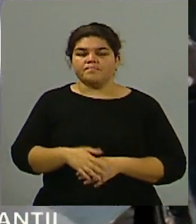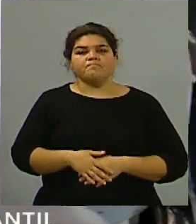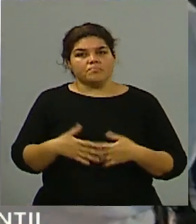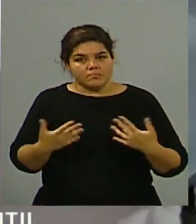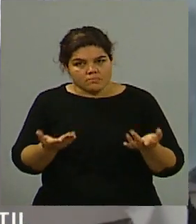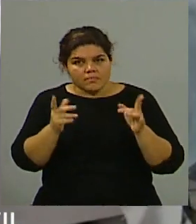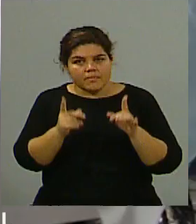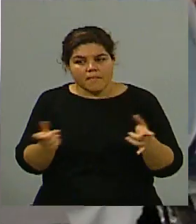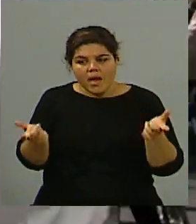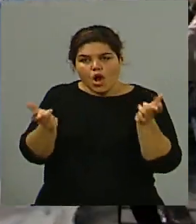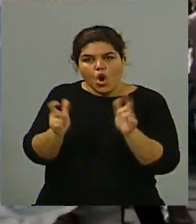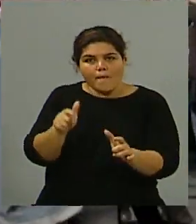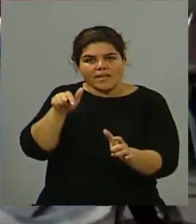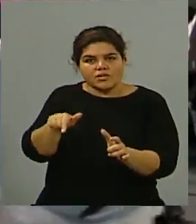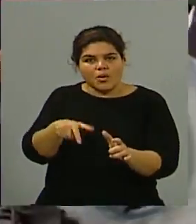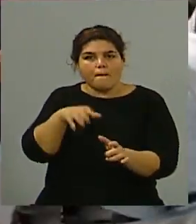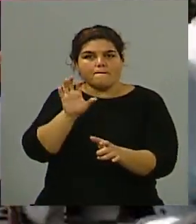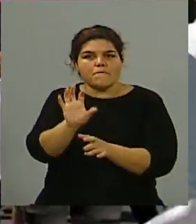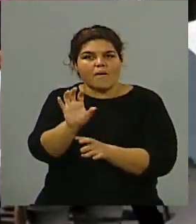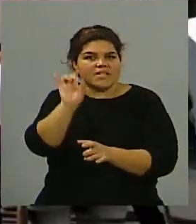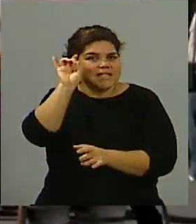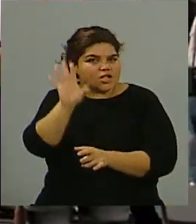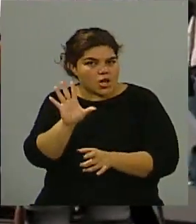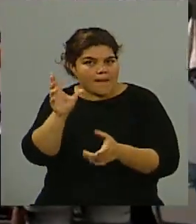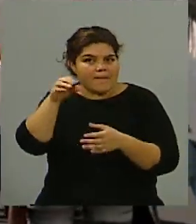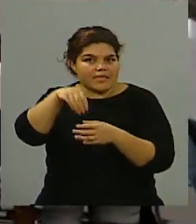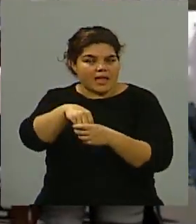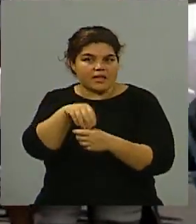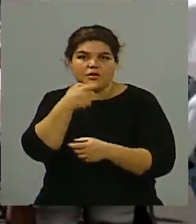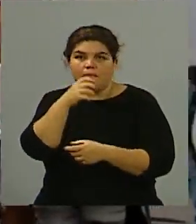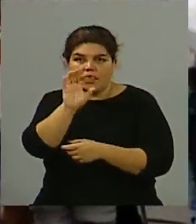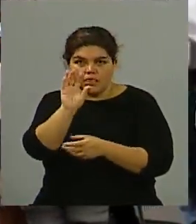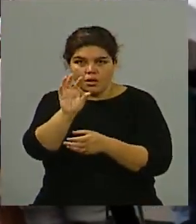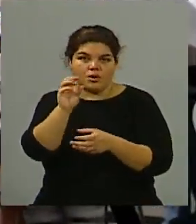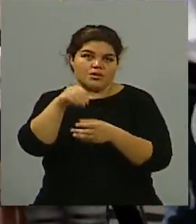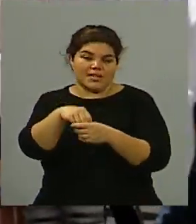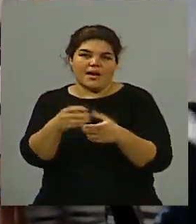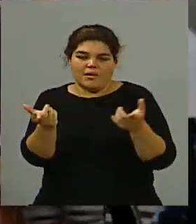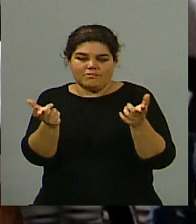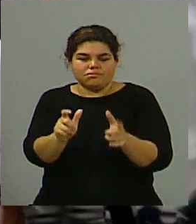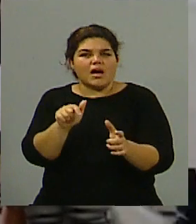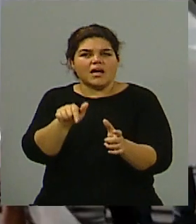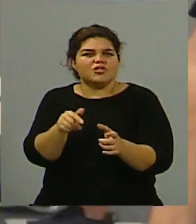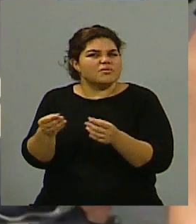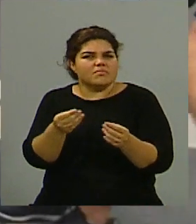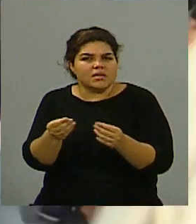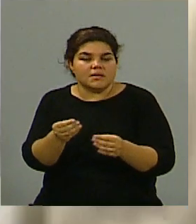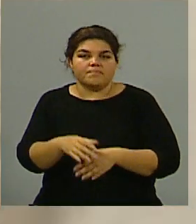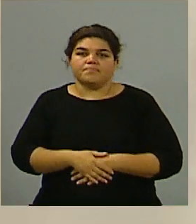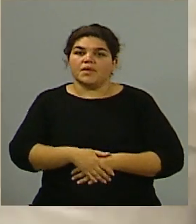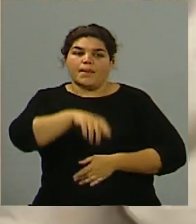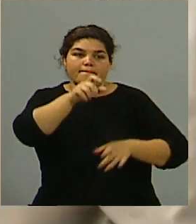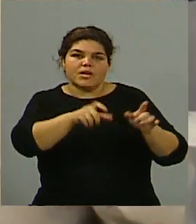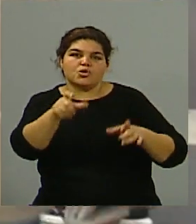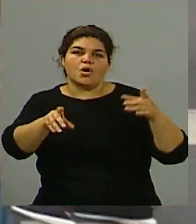comisión, que es una comisión provincial, busca poder llegar a aquellos familiares o aquellas personas que